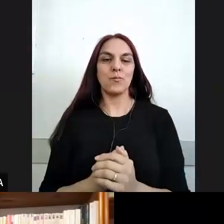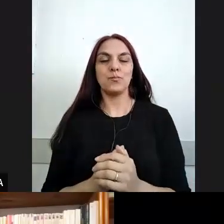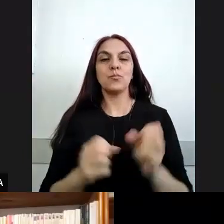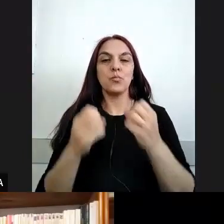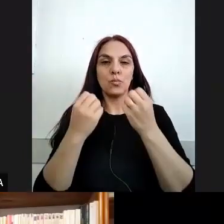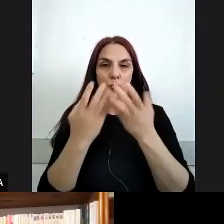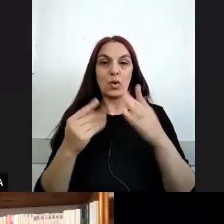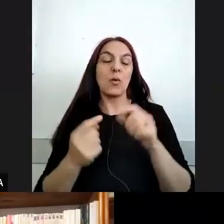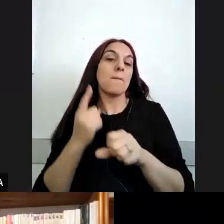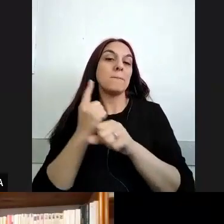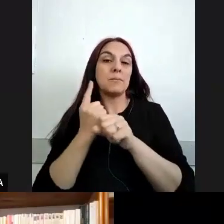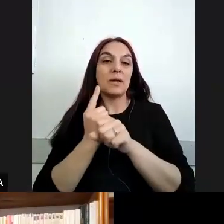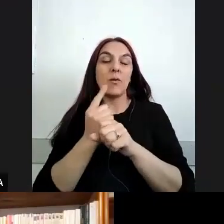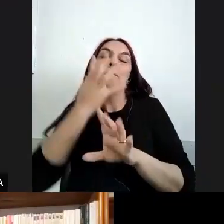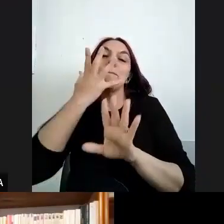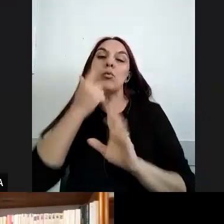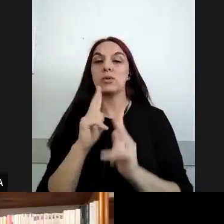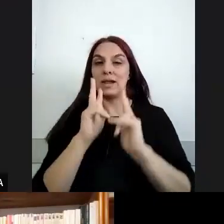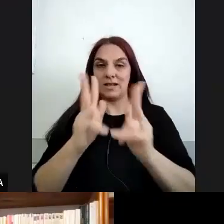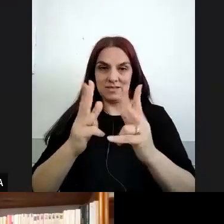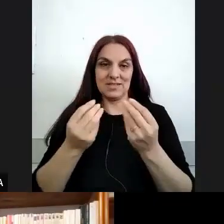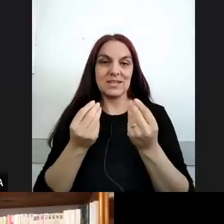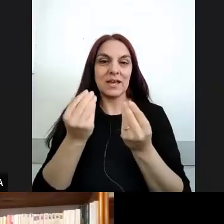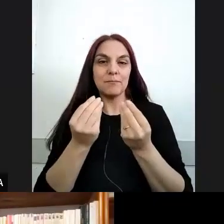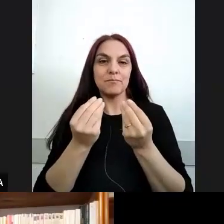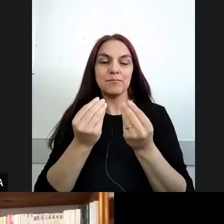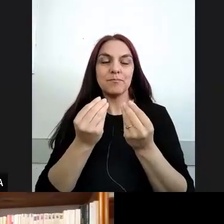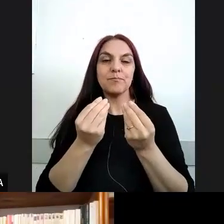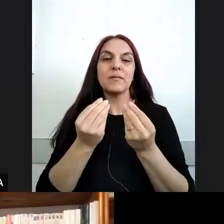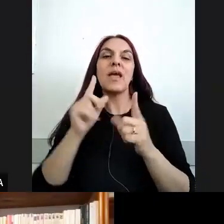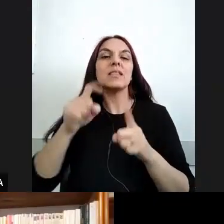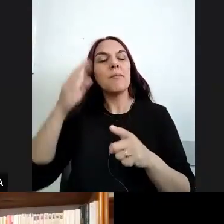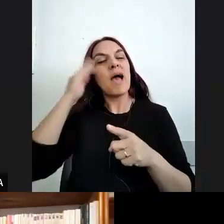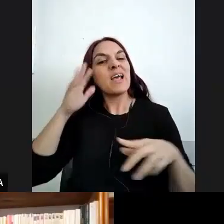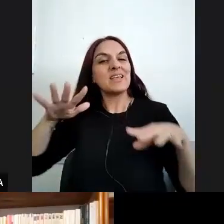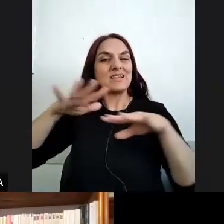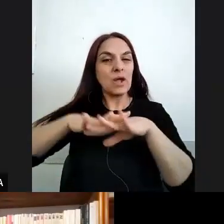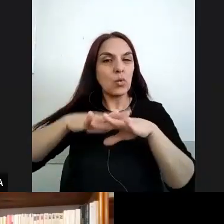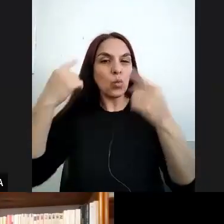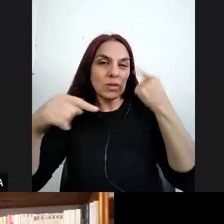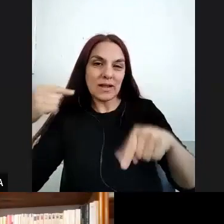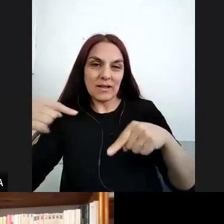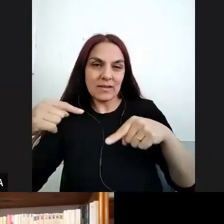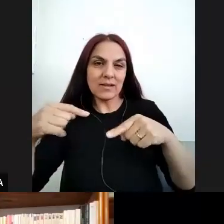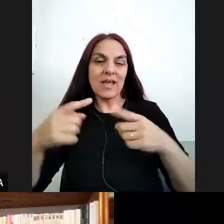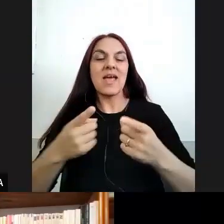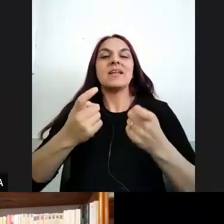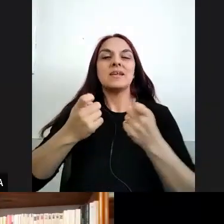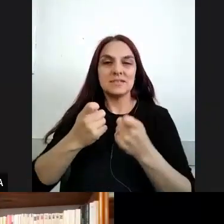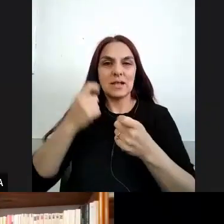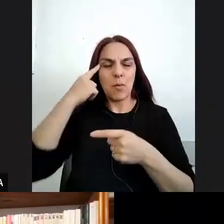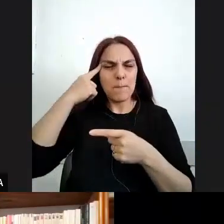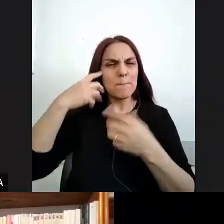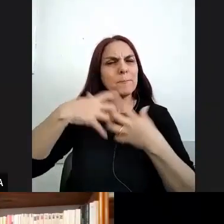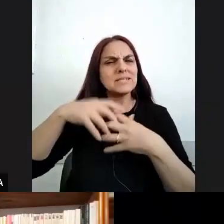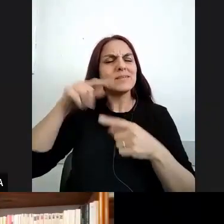en principio me gustaría decir que para hablar de la interculturalidad tenemos que plantearnos que es